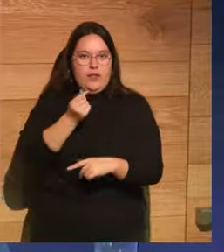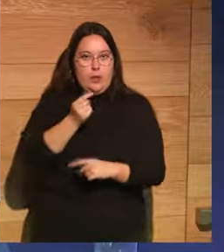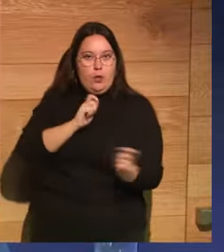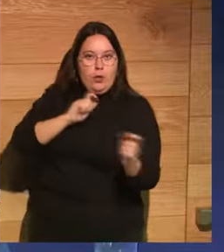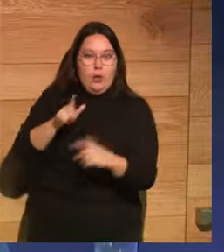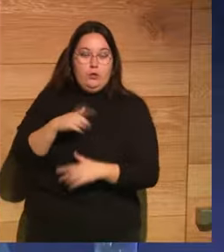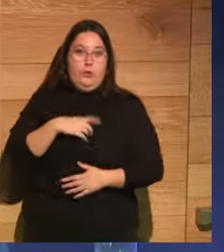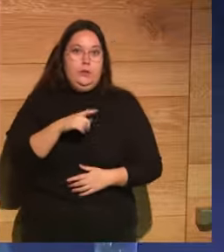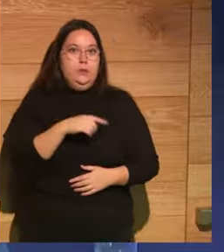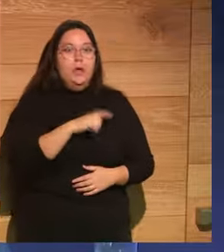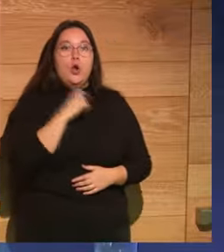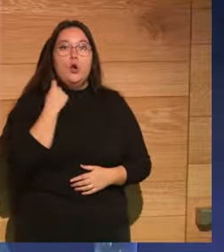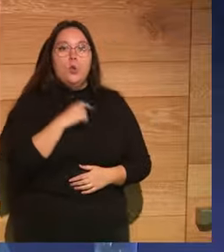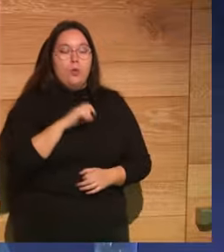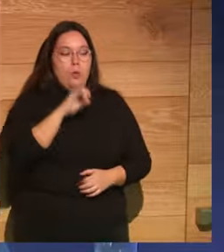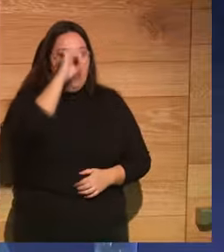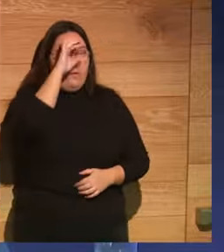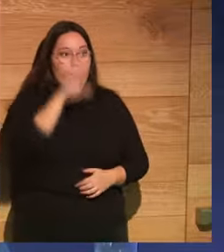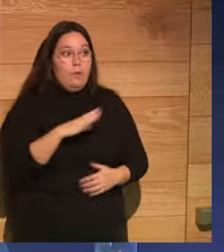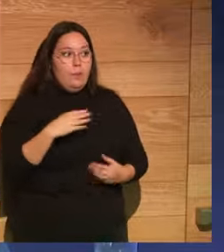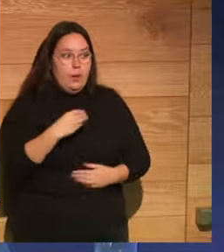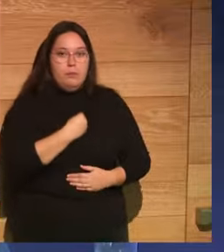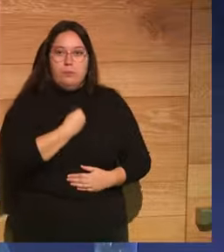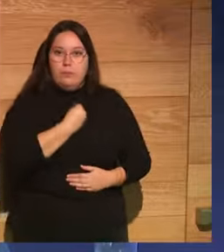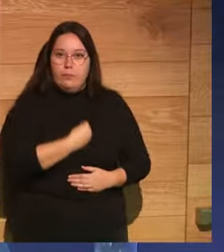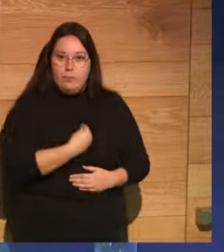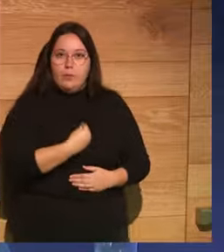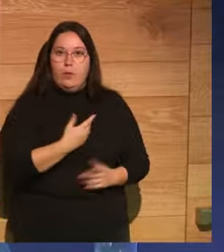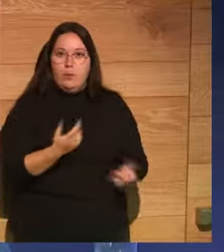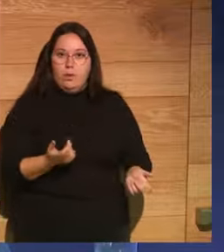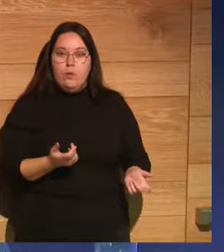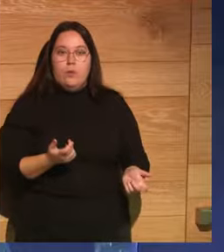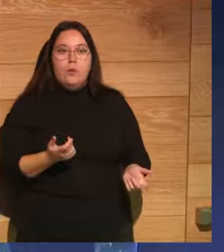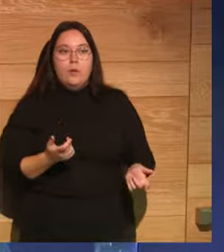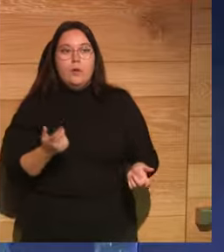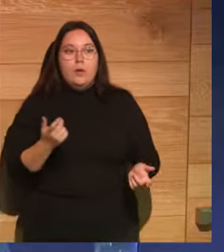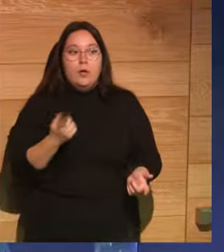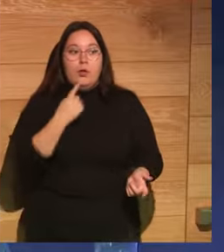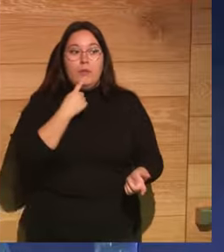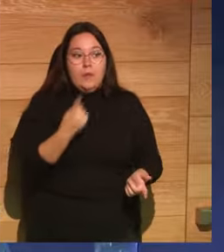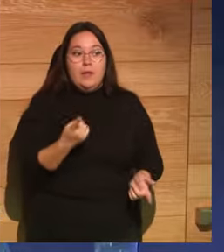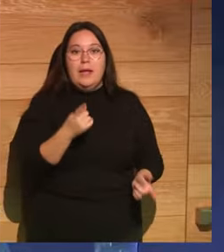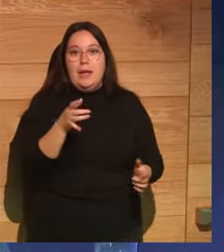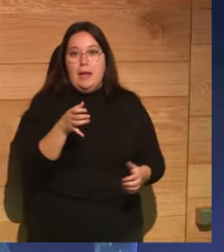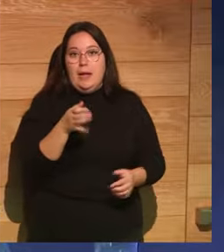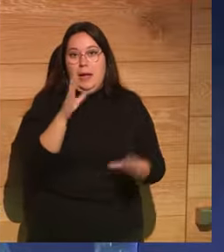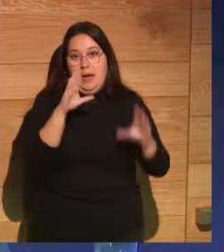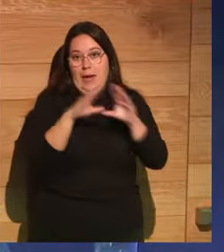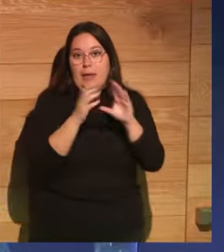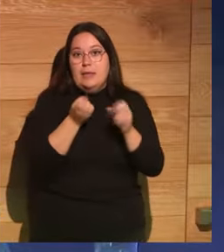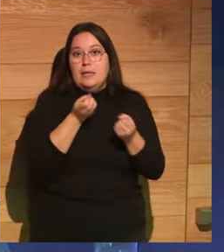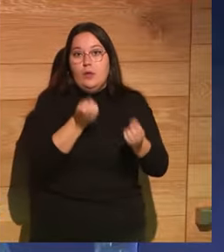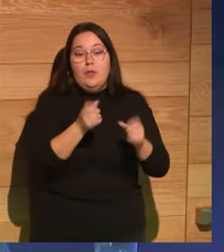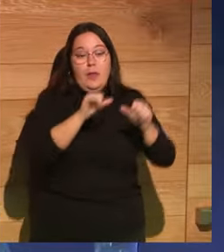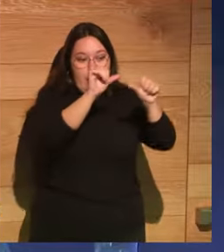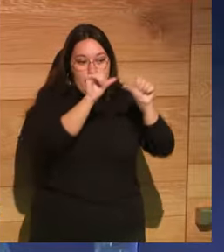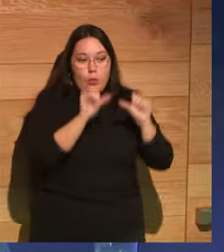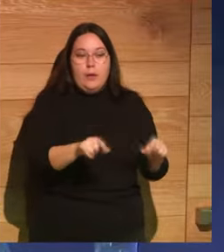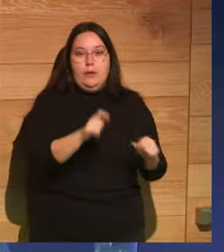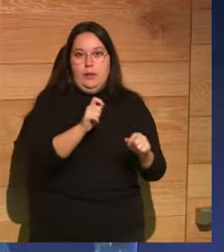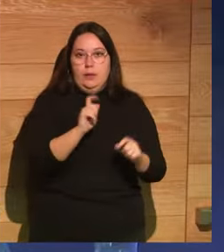entonces el cura se queda absolutamente asustado y decide decirlo en la homilía pero es que lo dice en la hoja parroquial